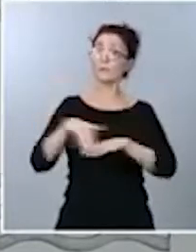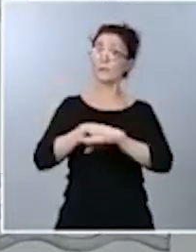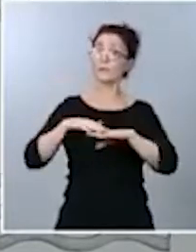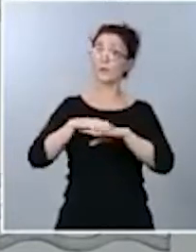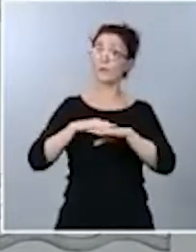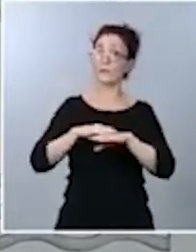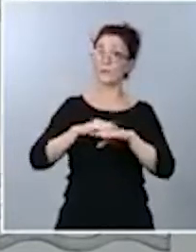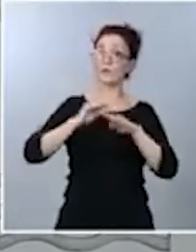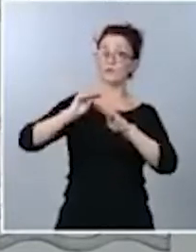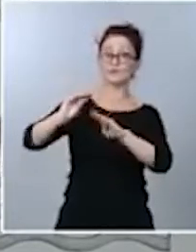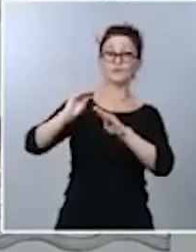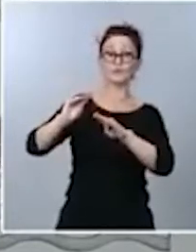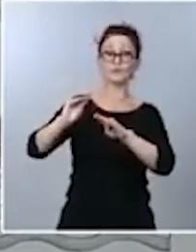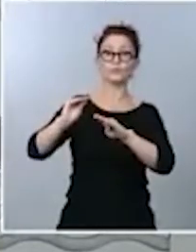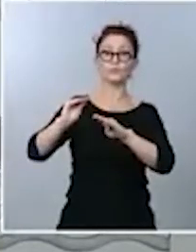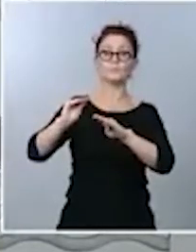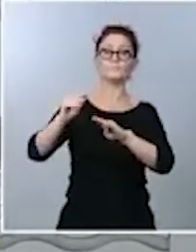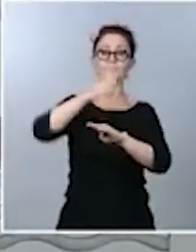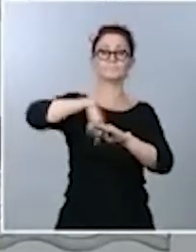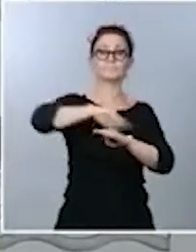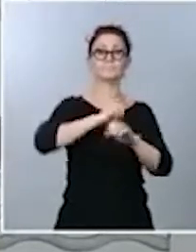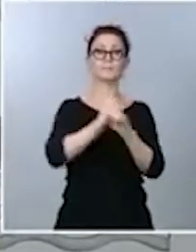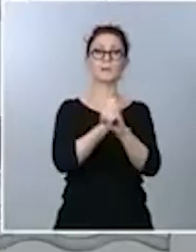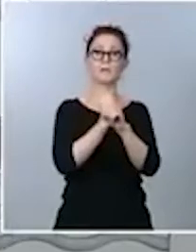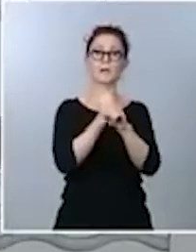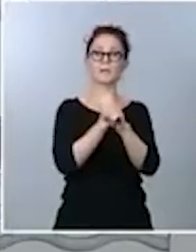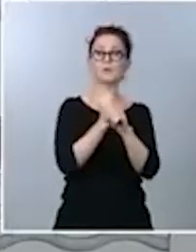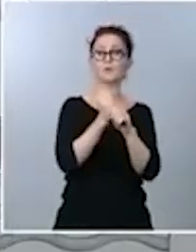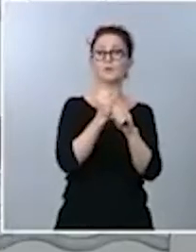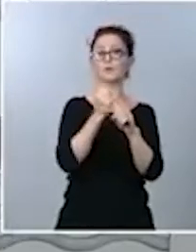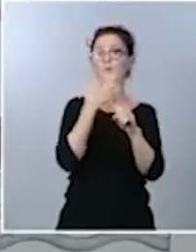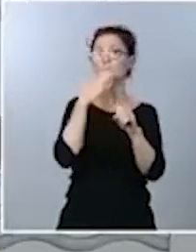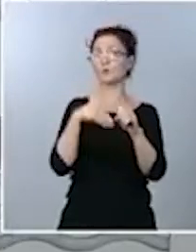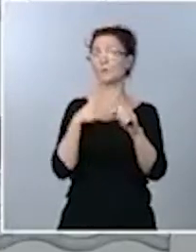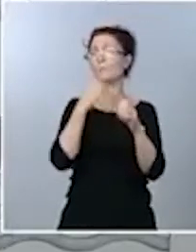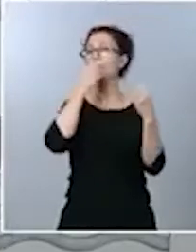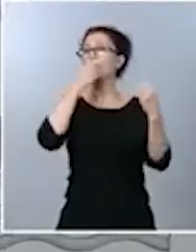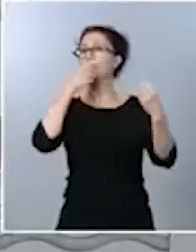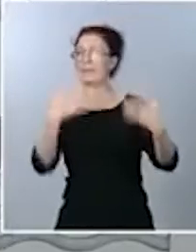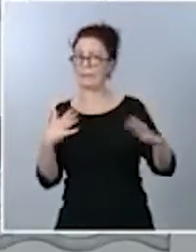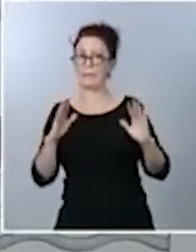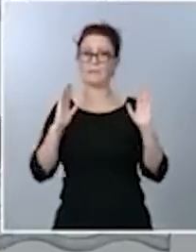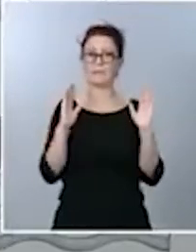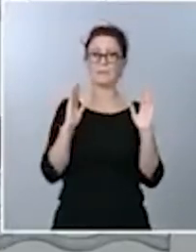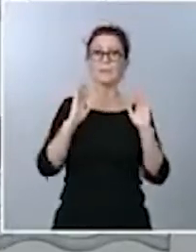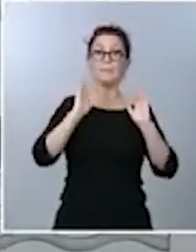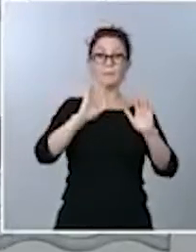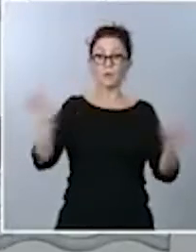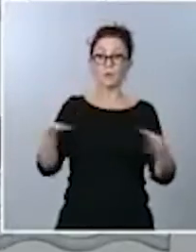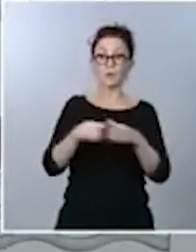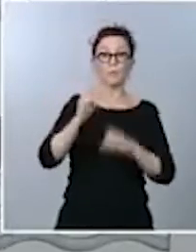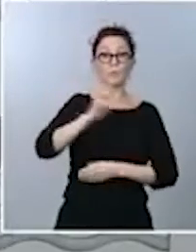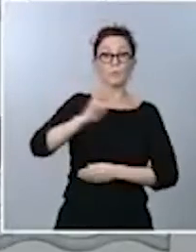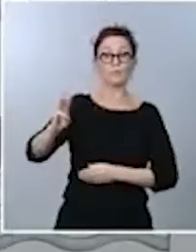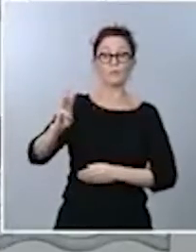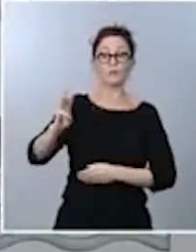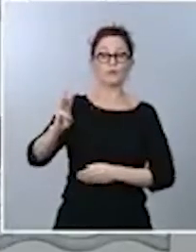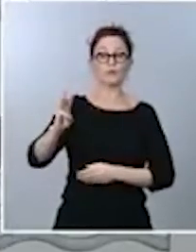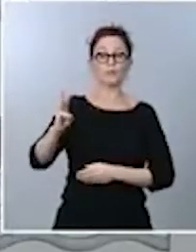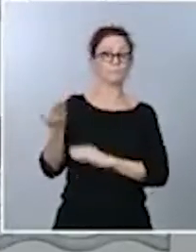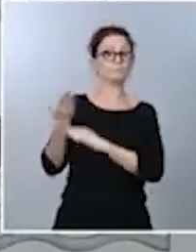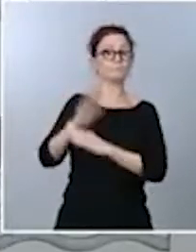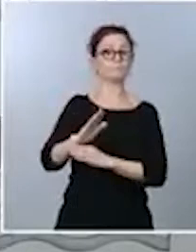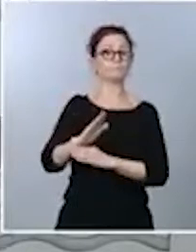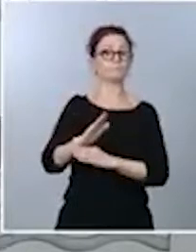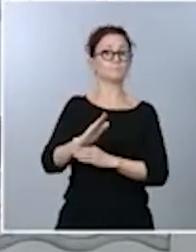decía el ministro, de una forma razonablemente bien, pero cuando el Partido Popular como fuerza política se pronuncia, permanentemente